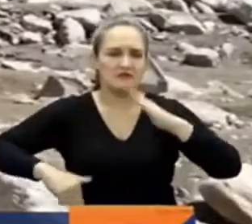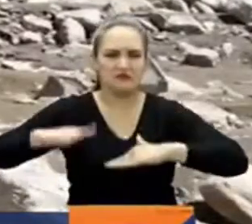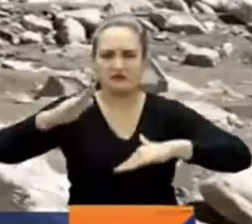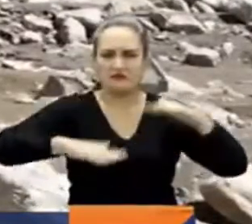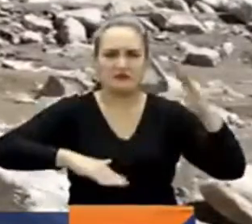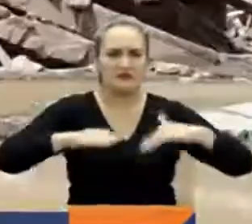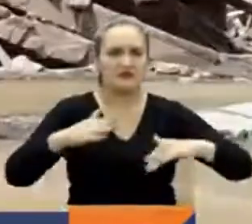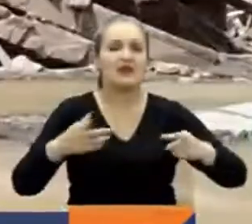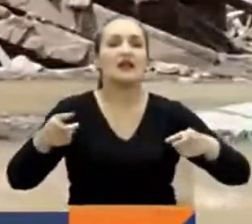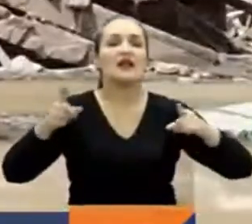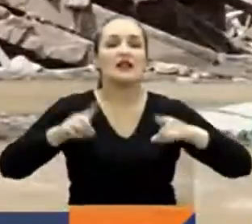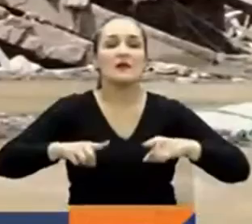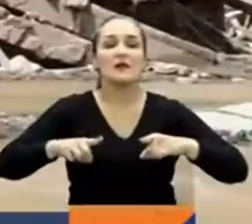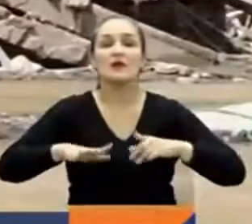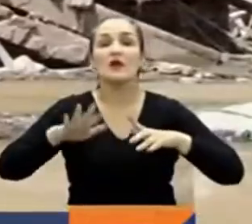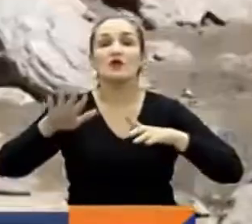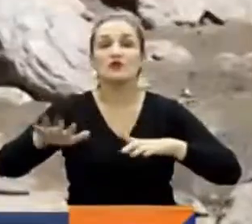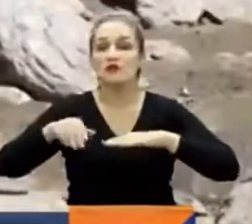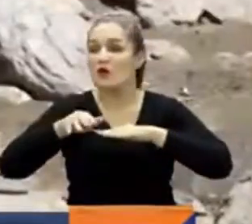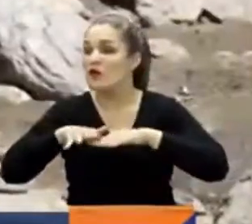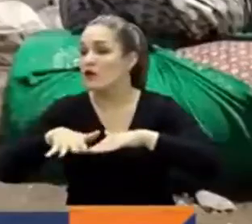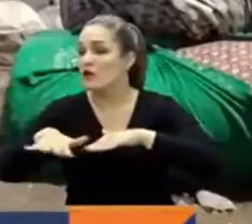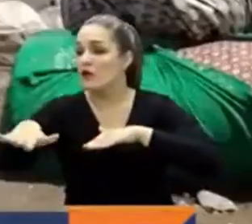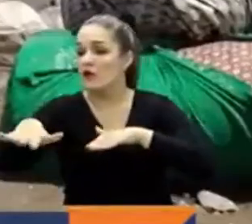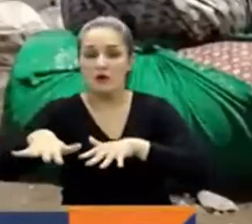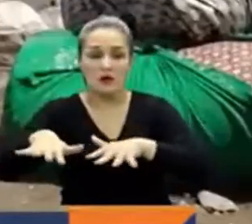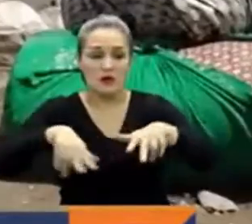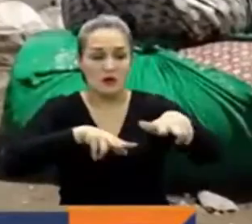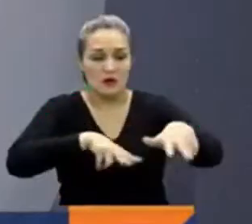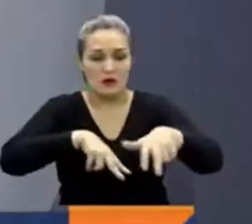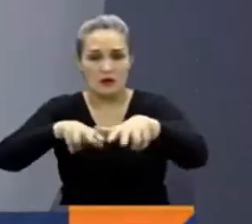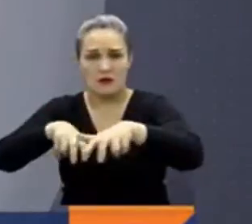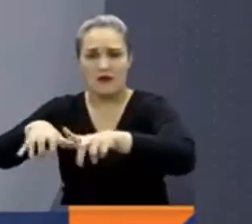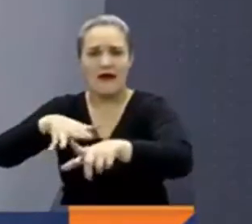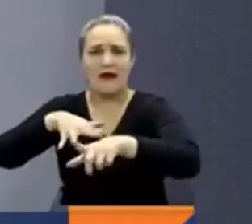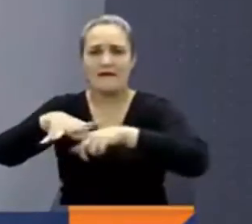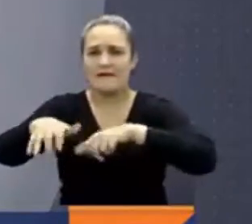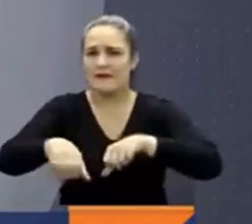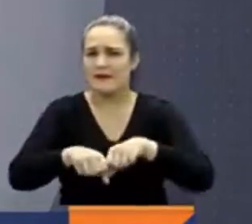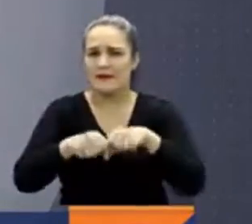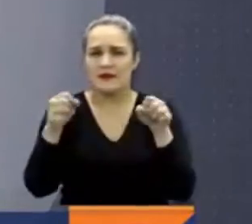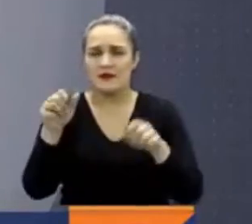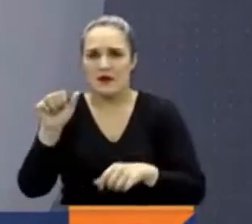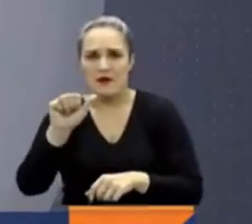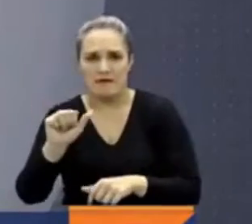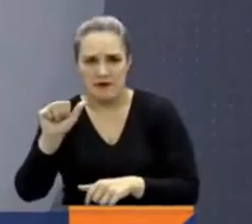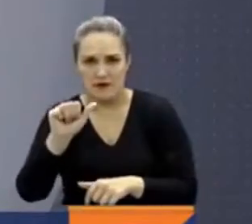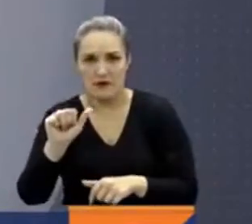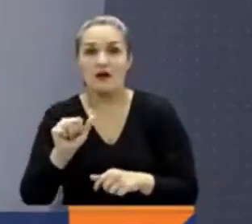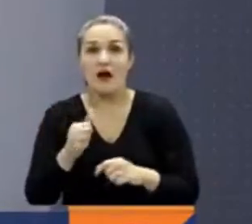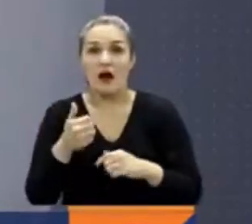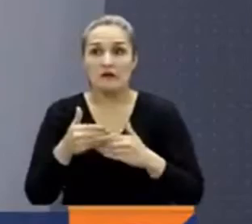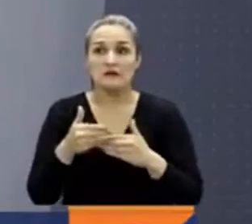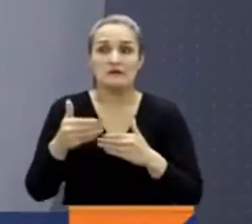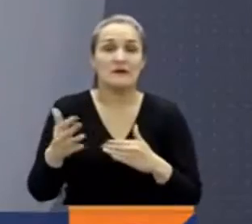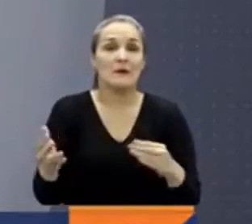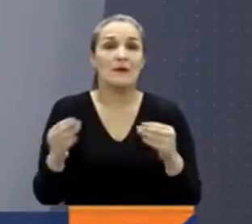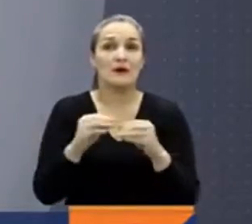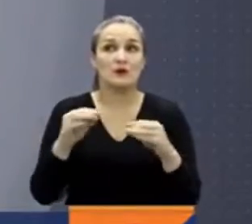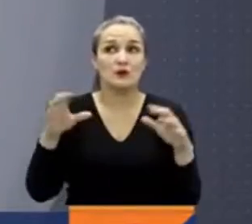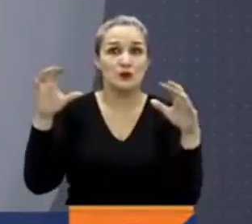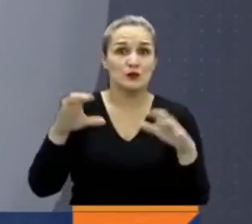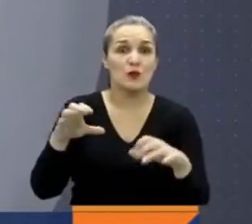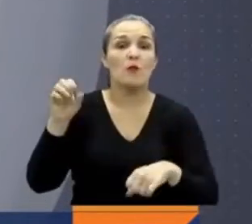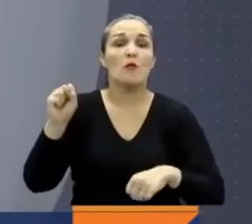decenas de canales de riego y 5.000 hectáreas de tierra agrícolas afectadas. Servicios meteorológicos previenen más lluvias y